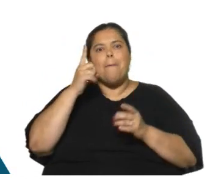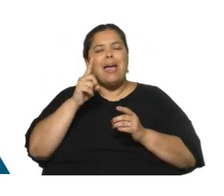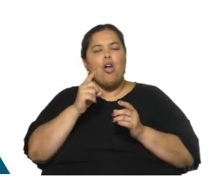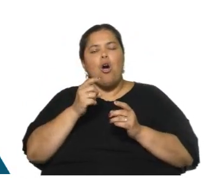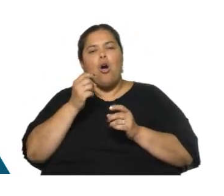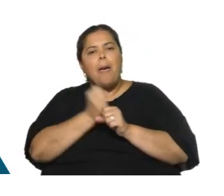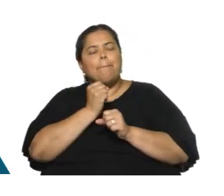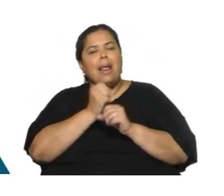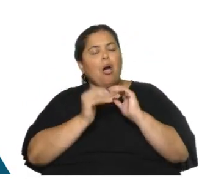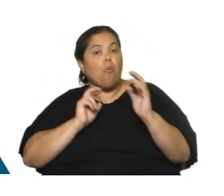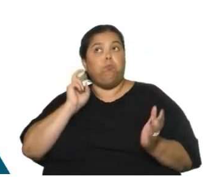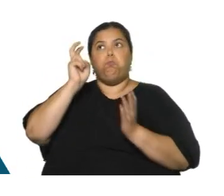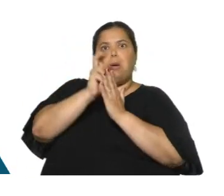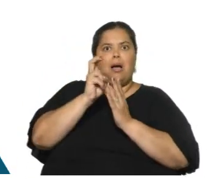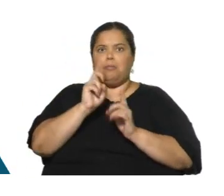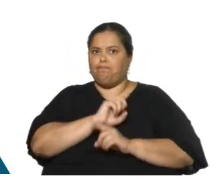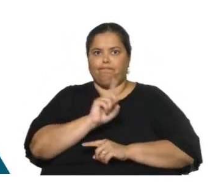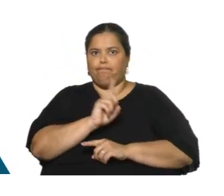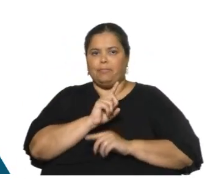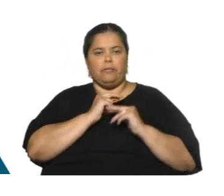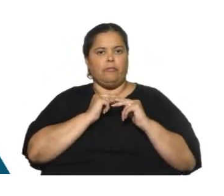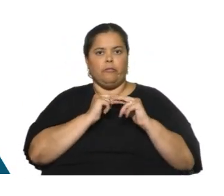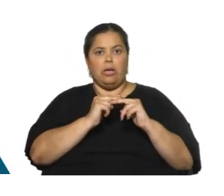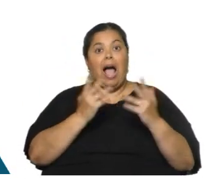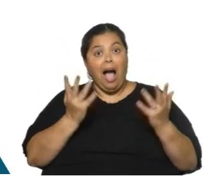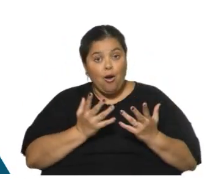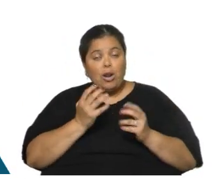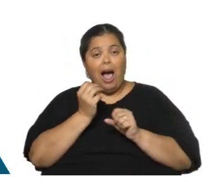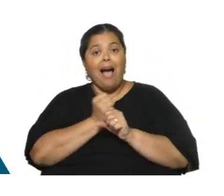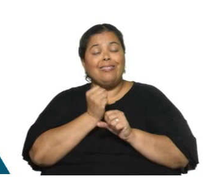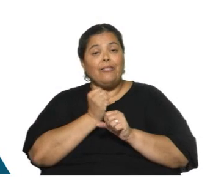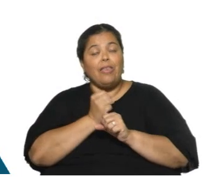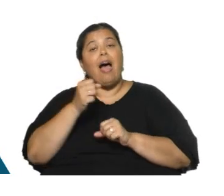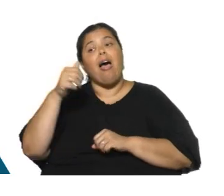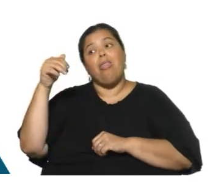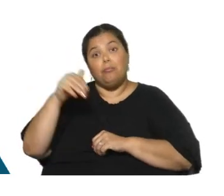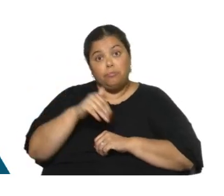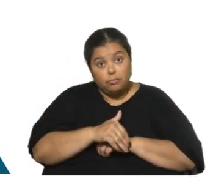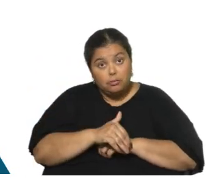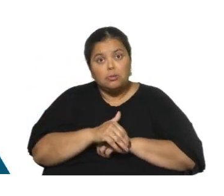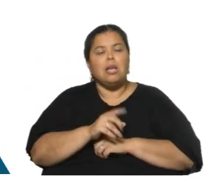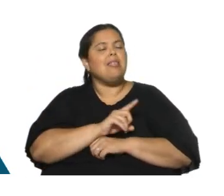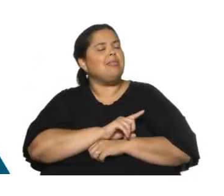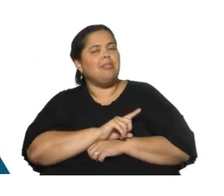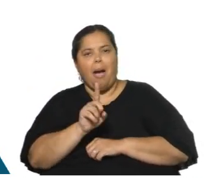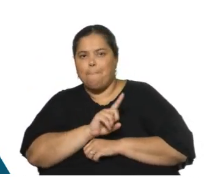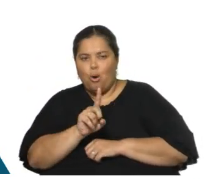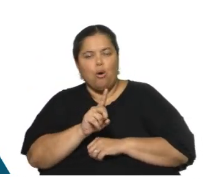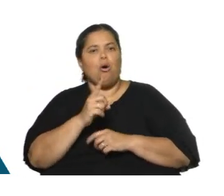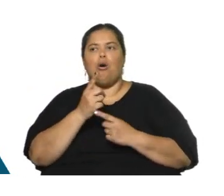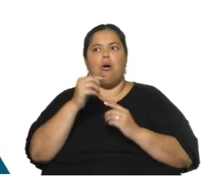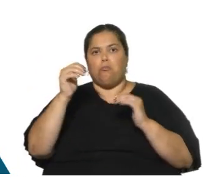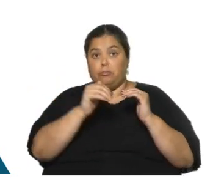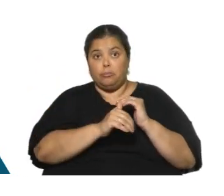empleo no acompañaba de la misma forma en el sector. Y ahora que la actividad está más débil, tampoco tiene un correo de acto directo en el trabajo que se mantiene.